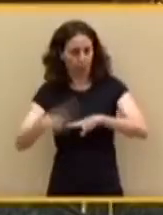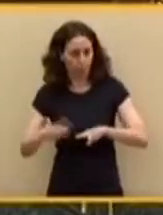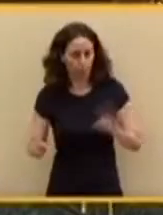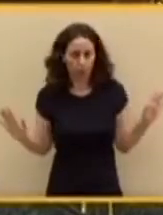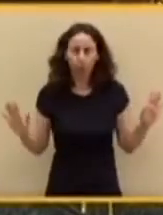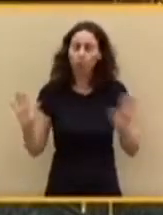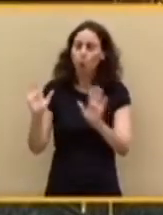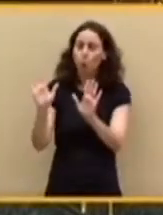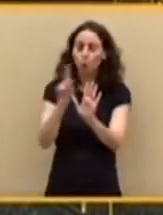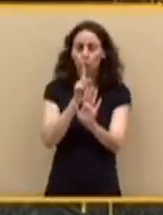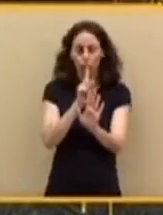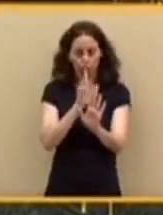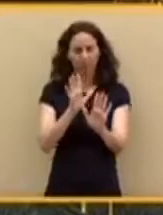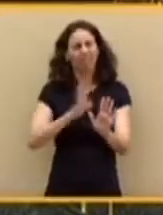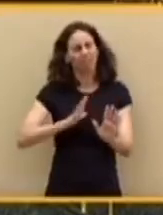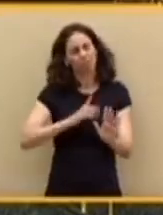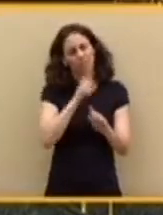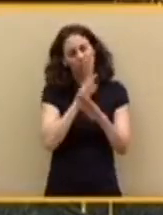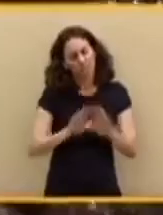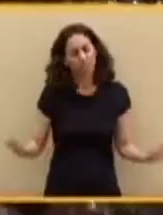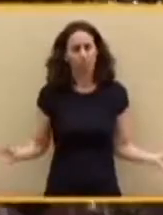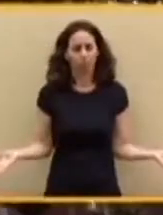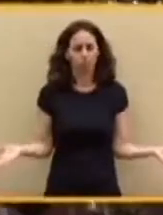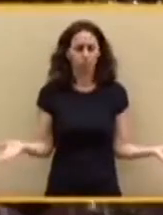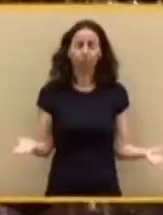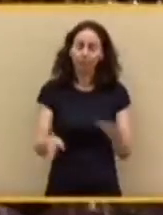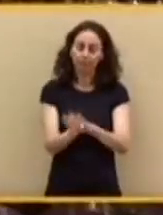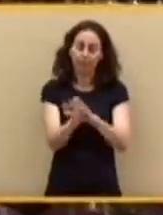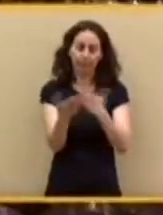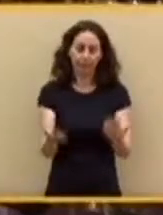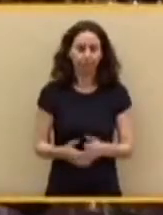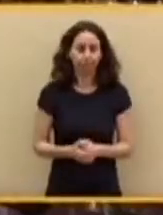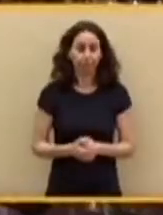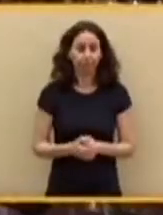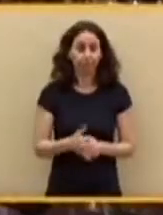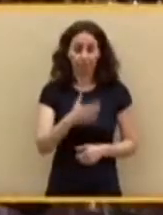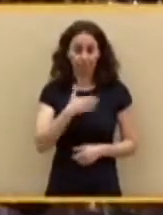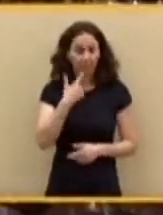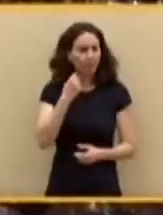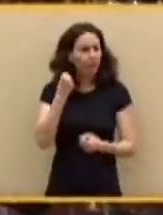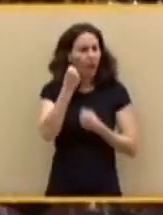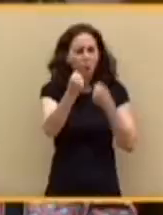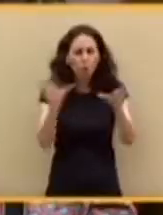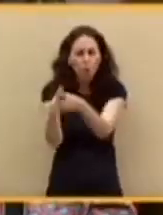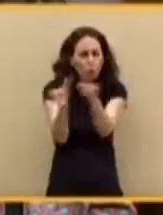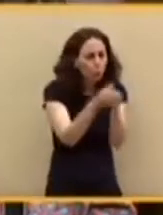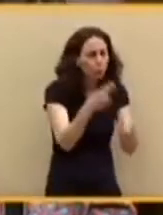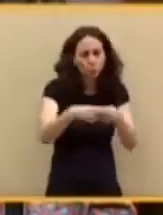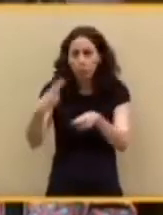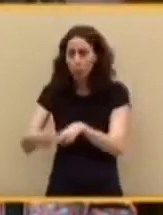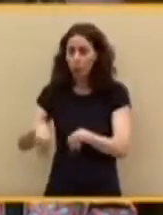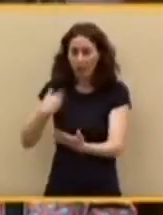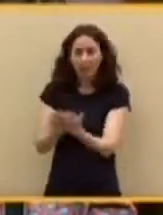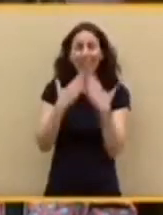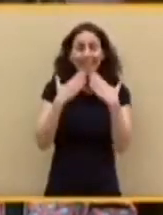segundo. Silencio, señorías, por favor. Adelante. Y tiendo la mano a todos los grupos parlamentarios, agradeciendo una vez más a los grupos parlamentarios que han